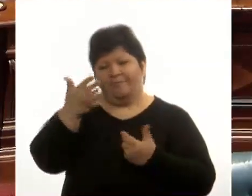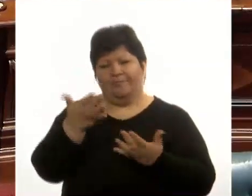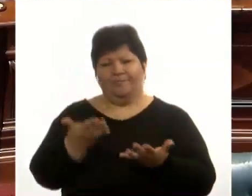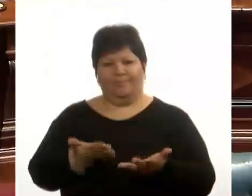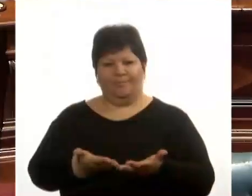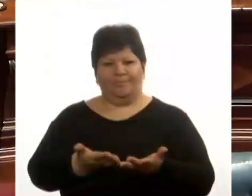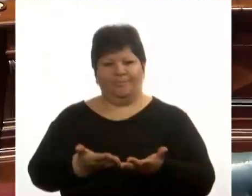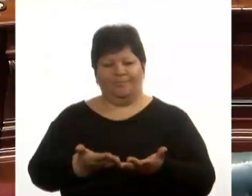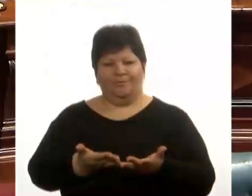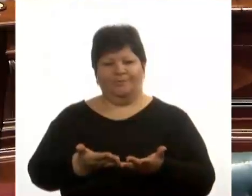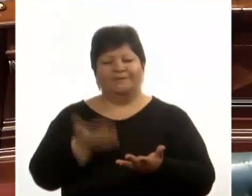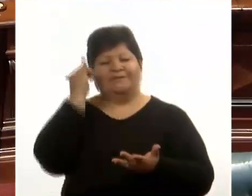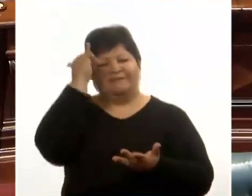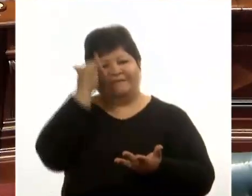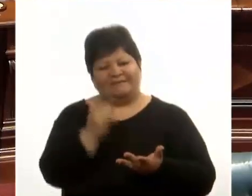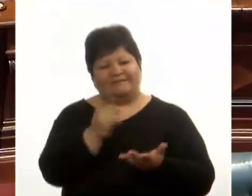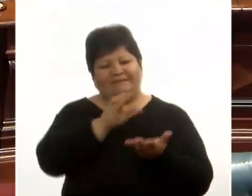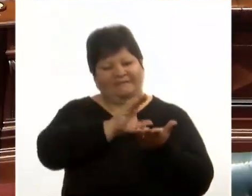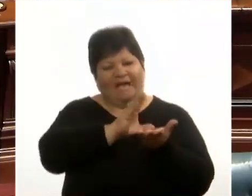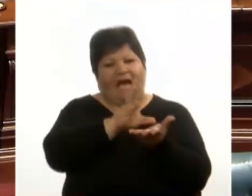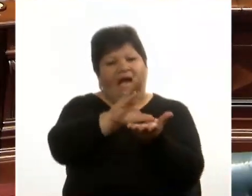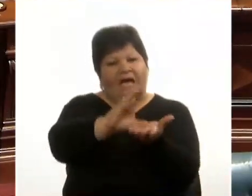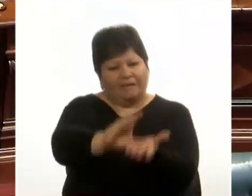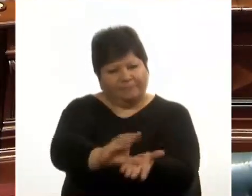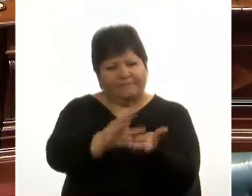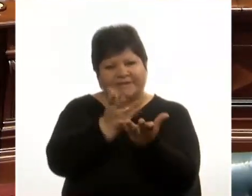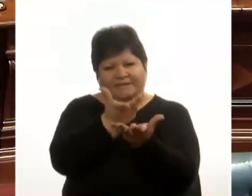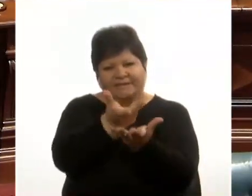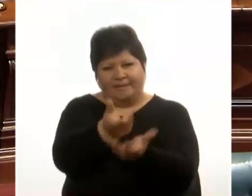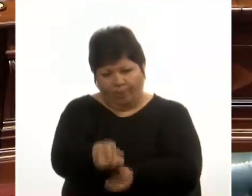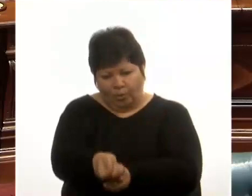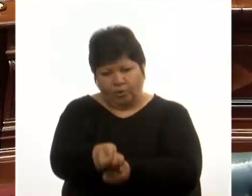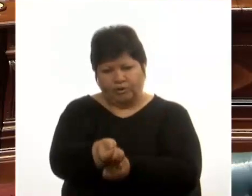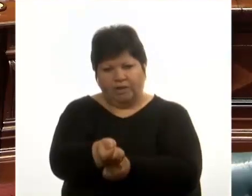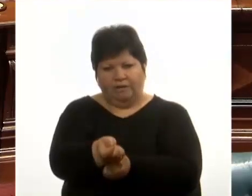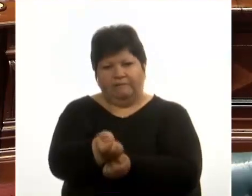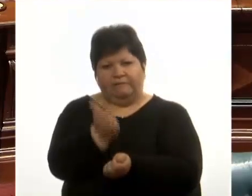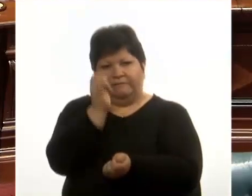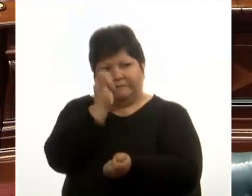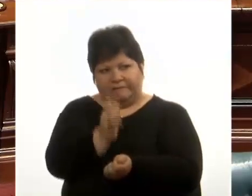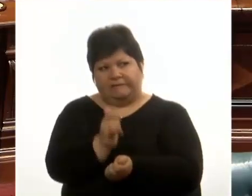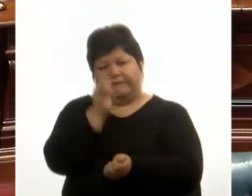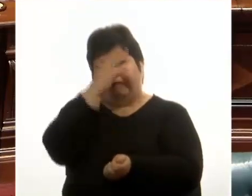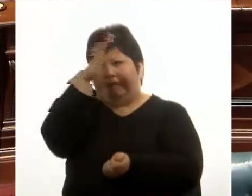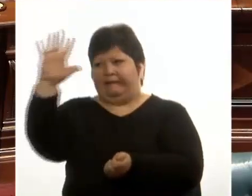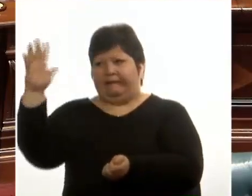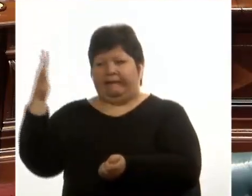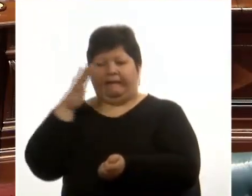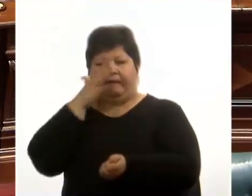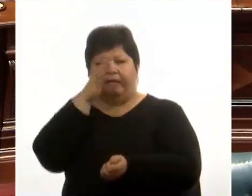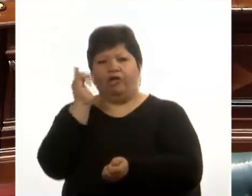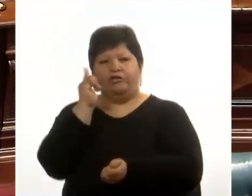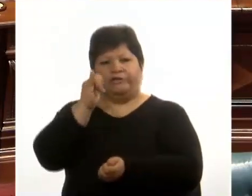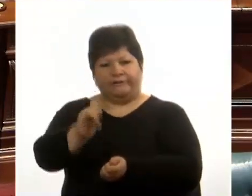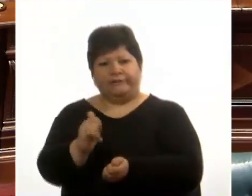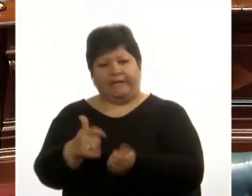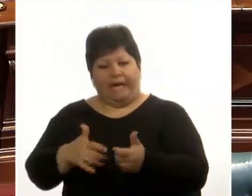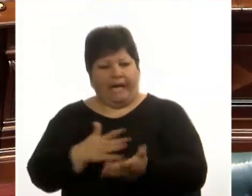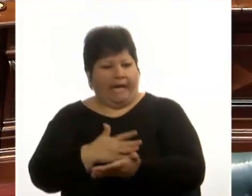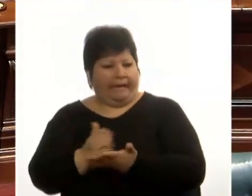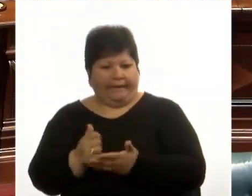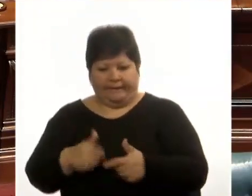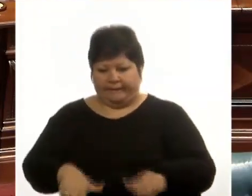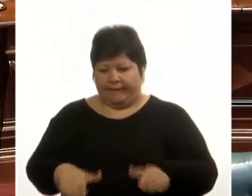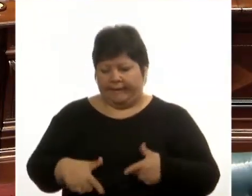subsidia el productor del interior hasta la intendencia de